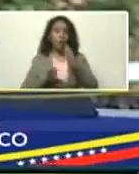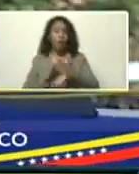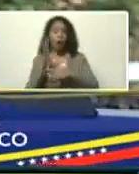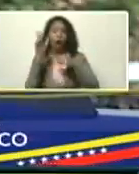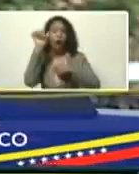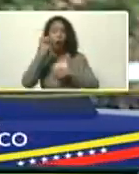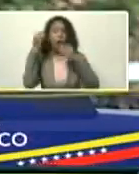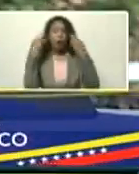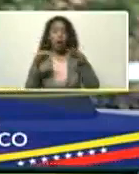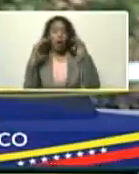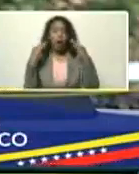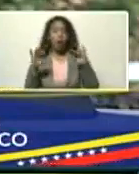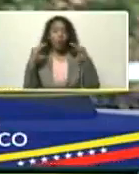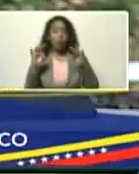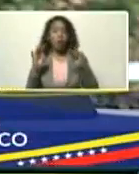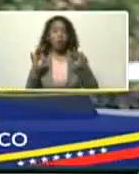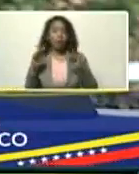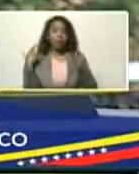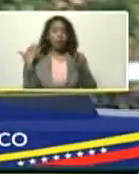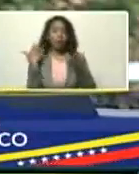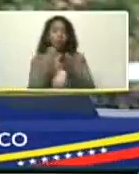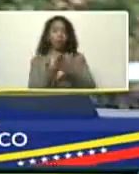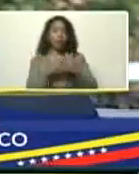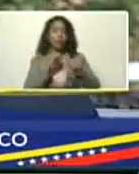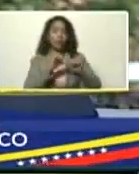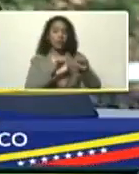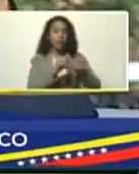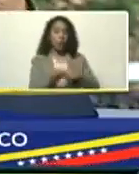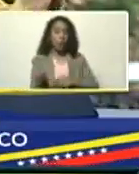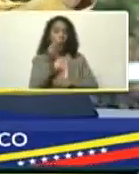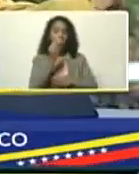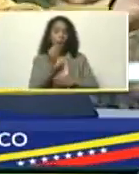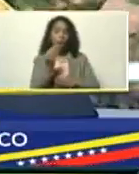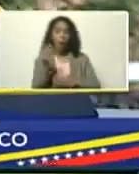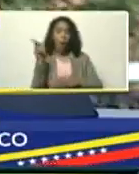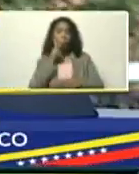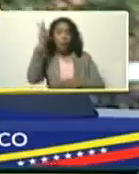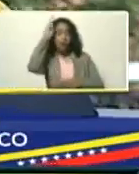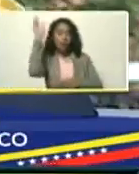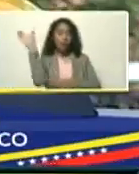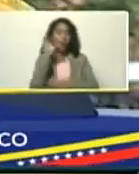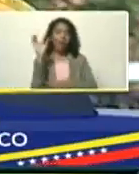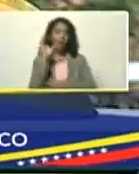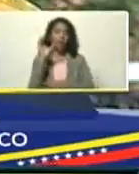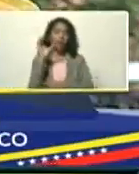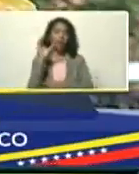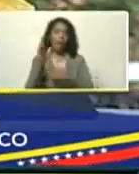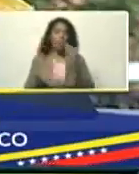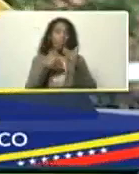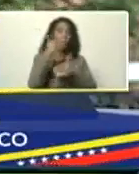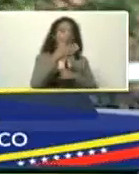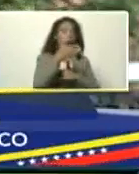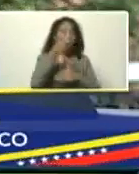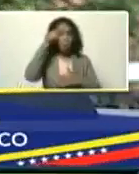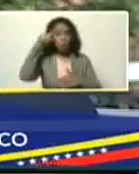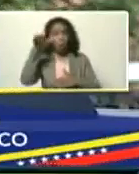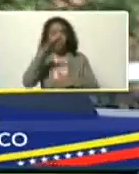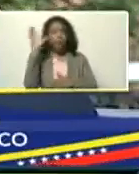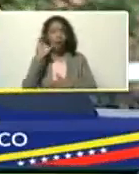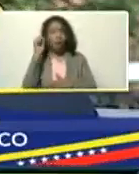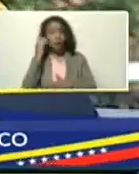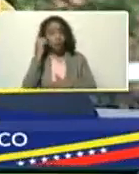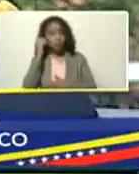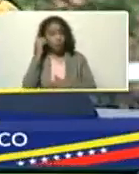agua naturales, que durante siglos, alimentaron a los indios Caracas, y luego a los pobladores de Caracas,